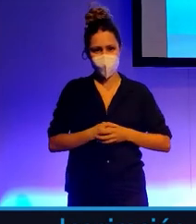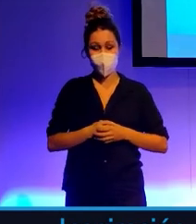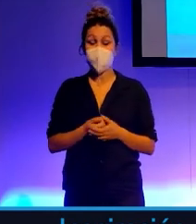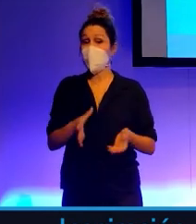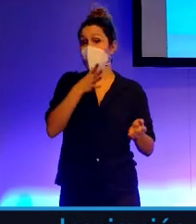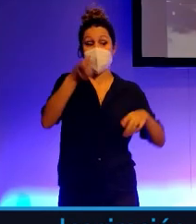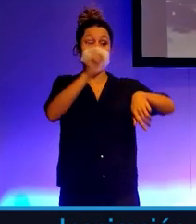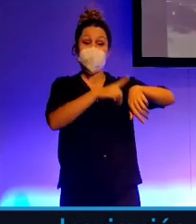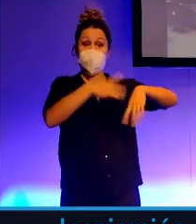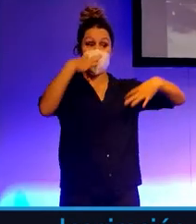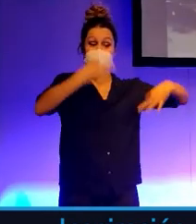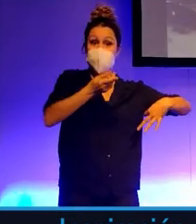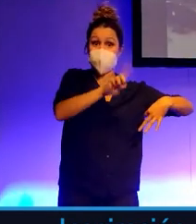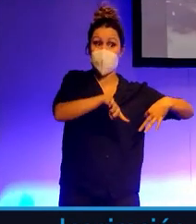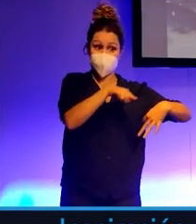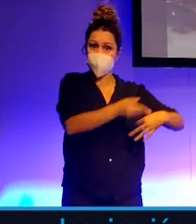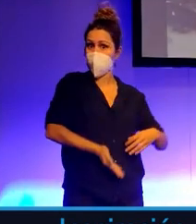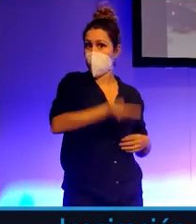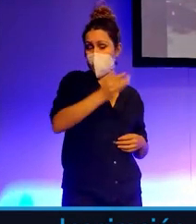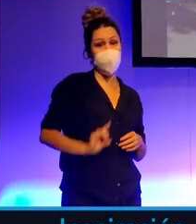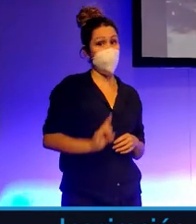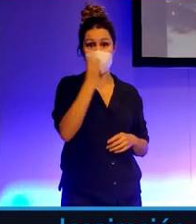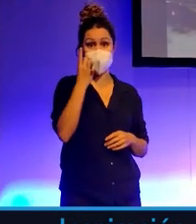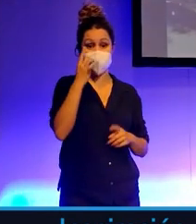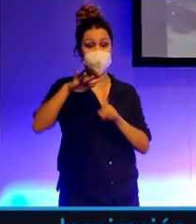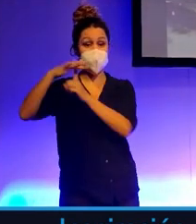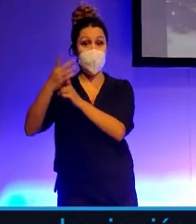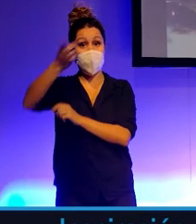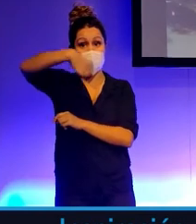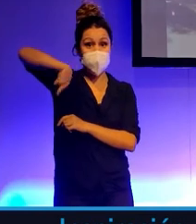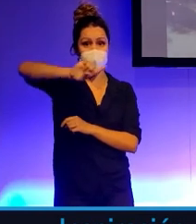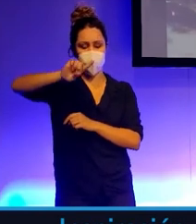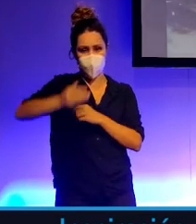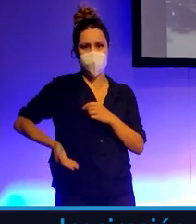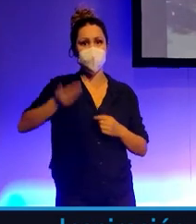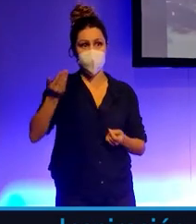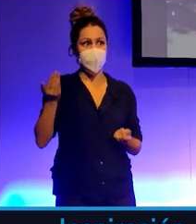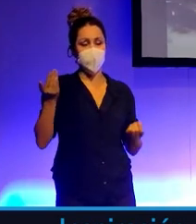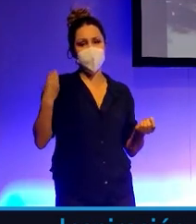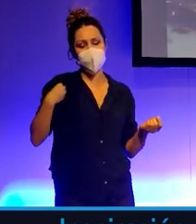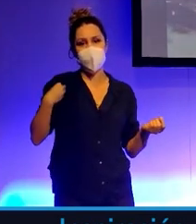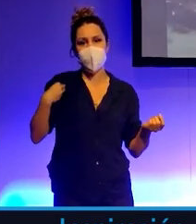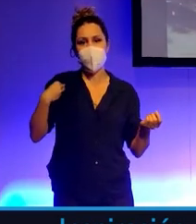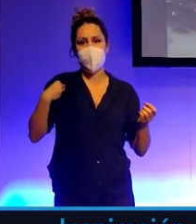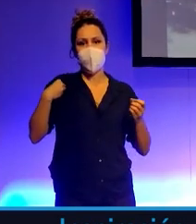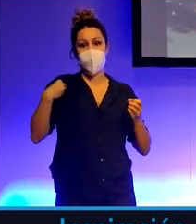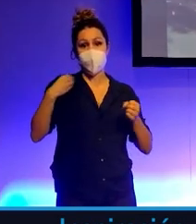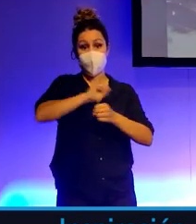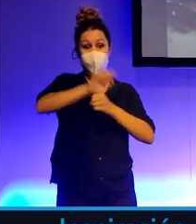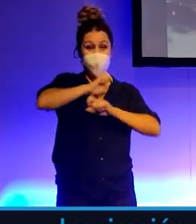Porque el tiempo real también juega un rol importante. En este contexto trascendente en el que la pandemia nos